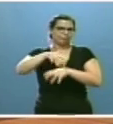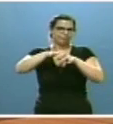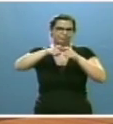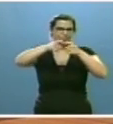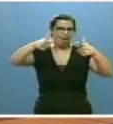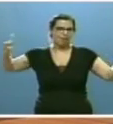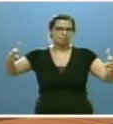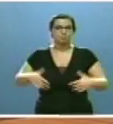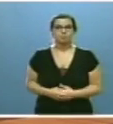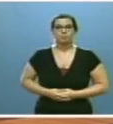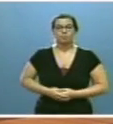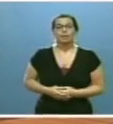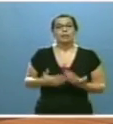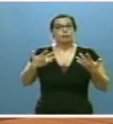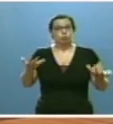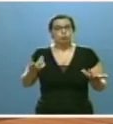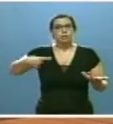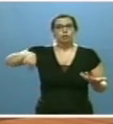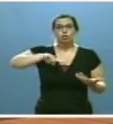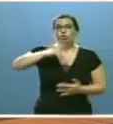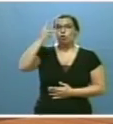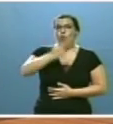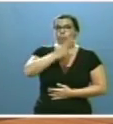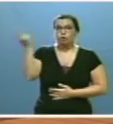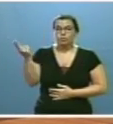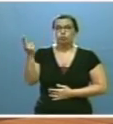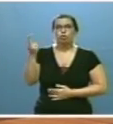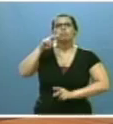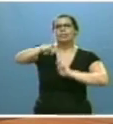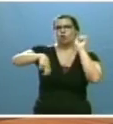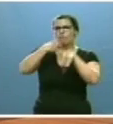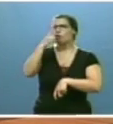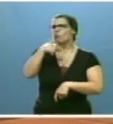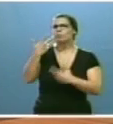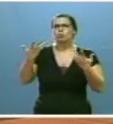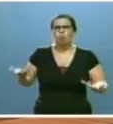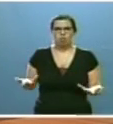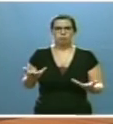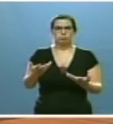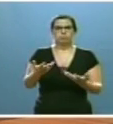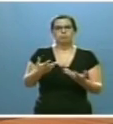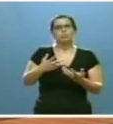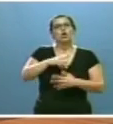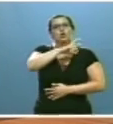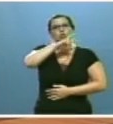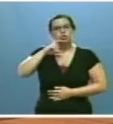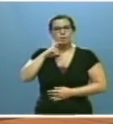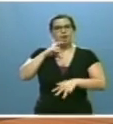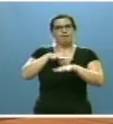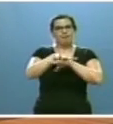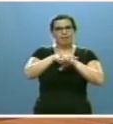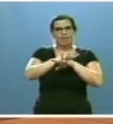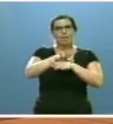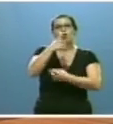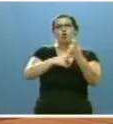A este respecto, renovamos el compromiso de conservar nuestra red de consultorios locales y centros de salud